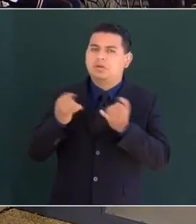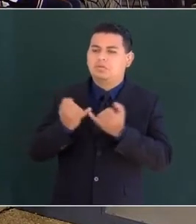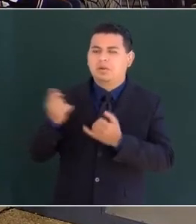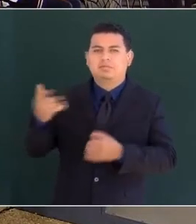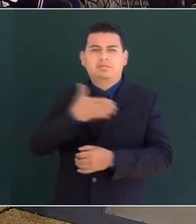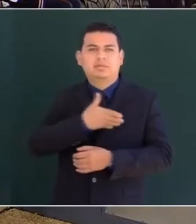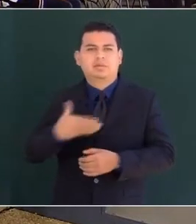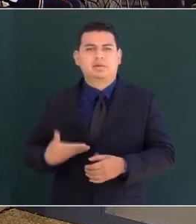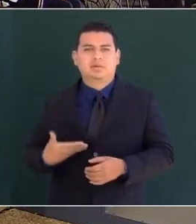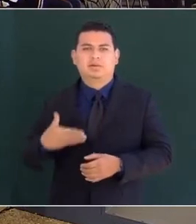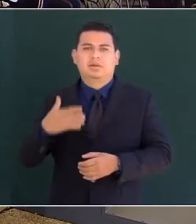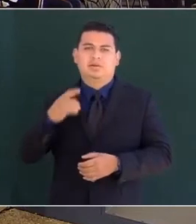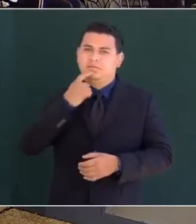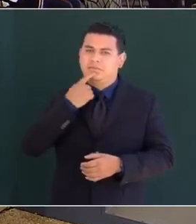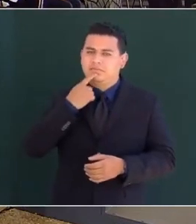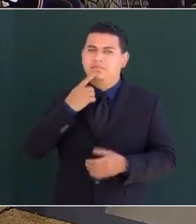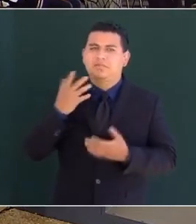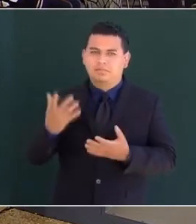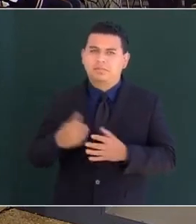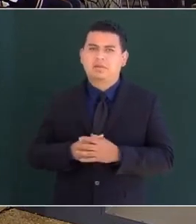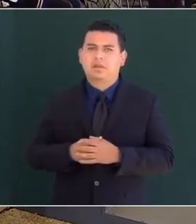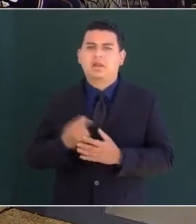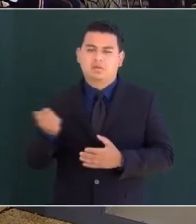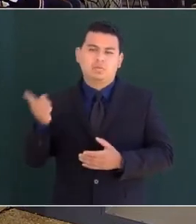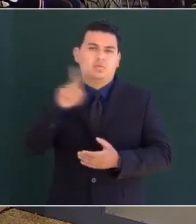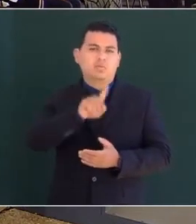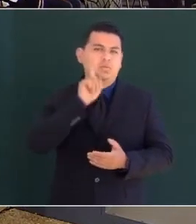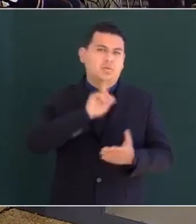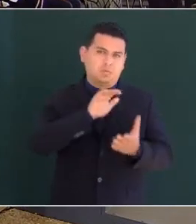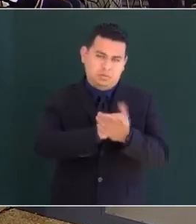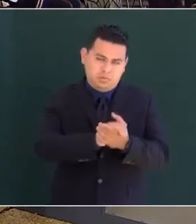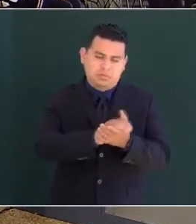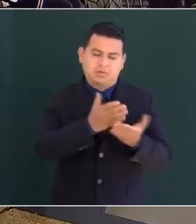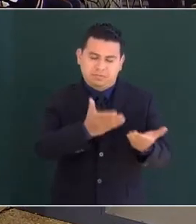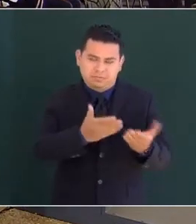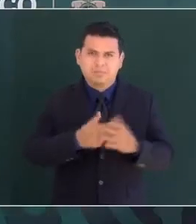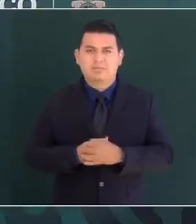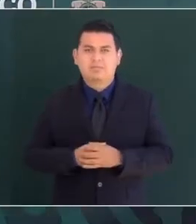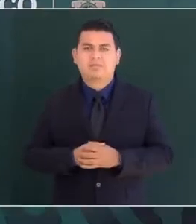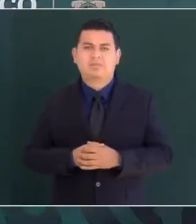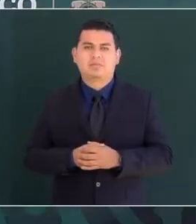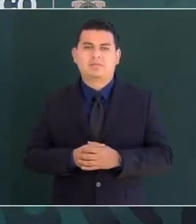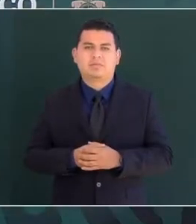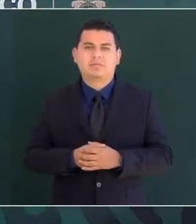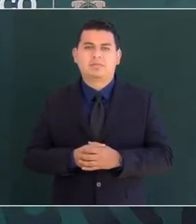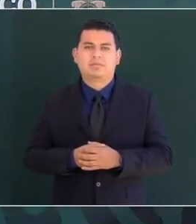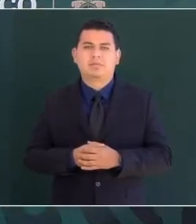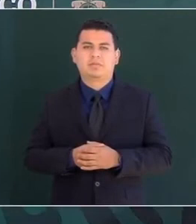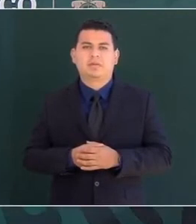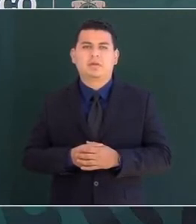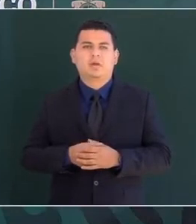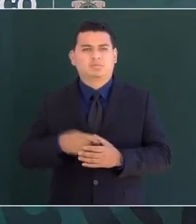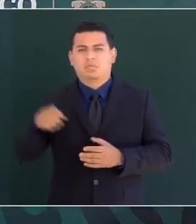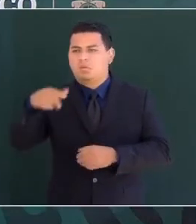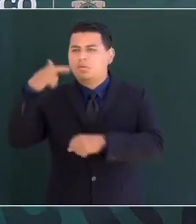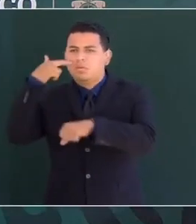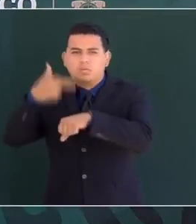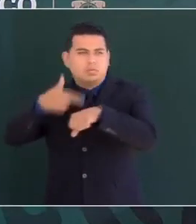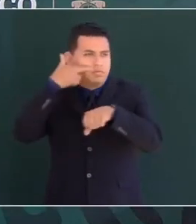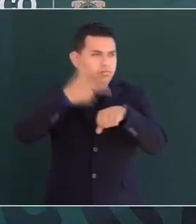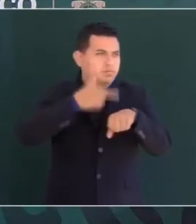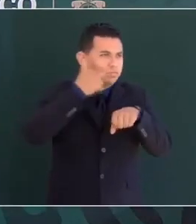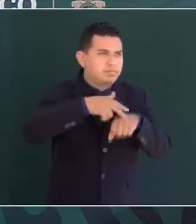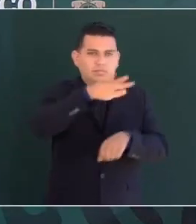Obrador y la primera dama. Para todos los ministros, el gabinete,